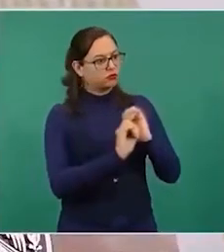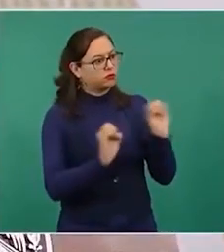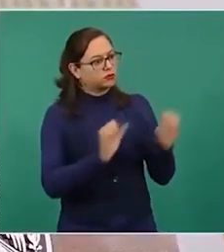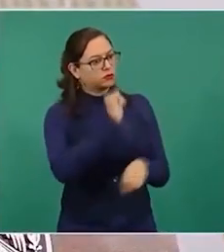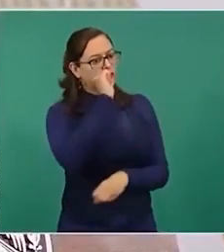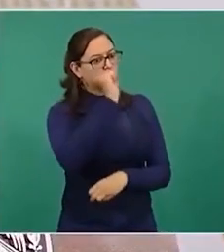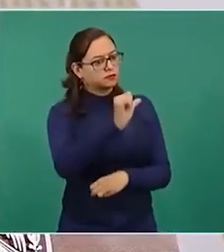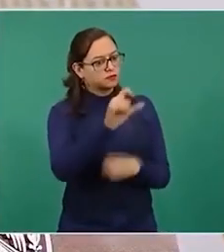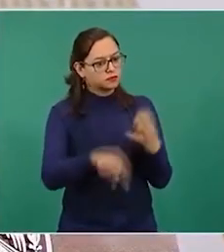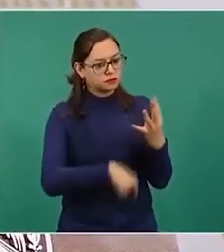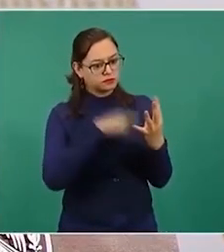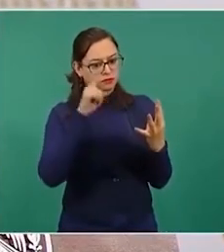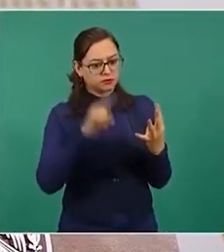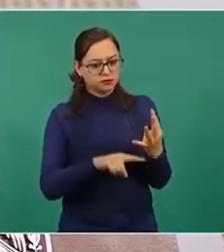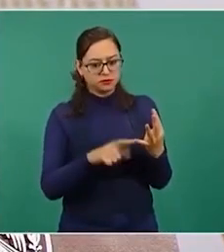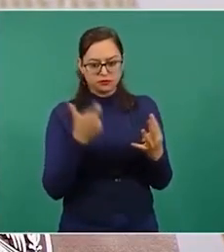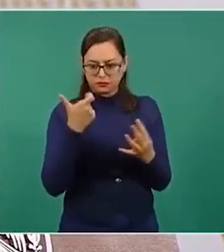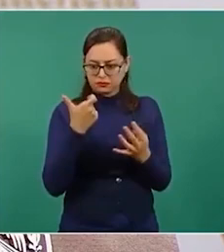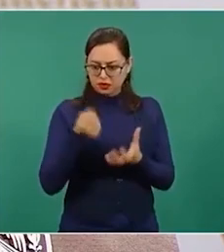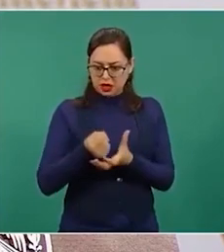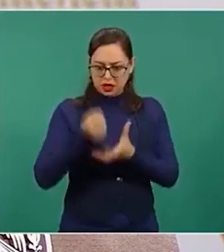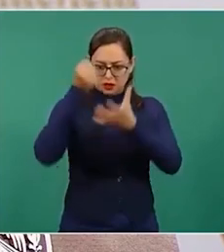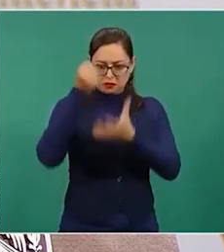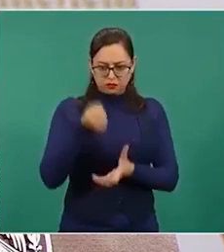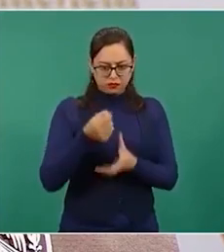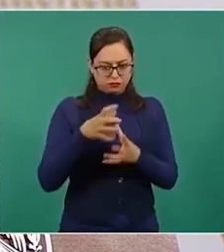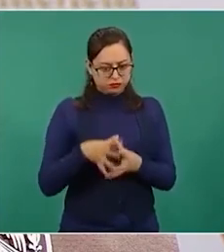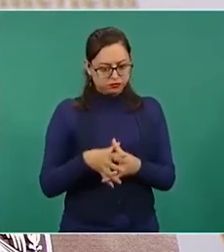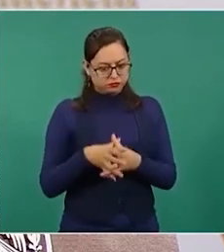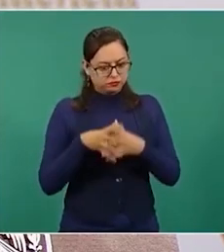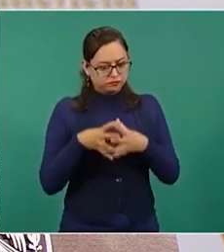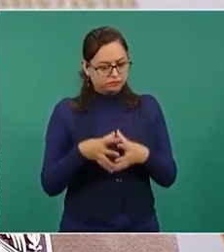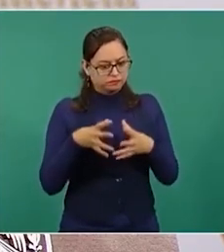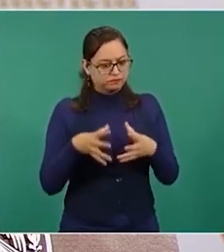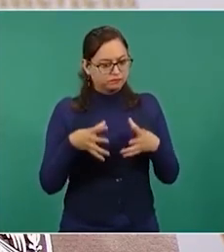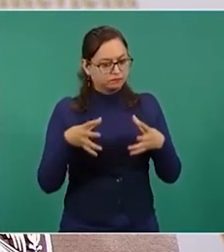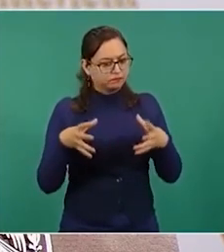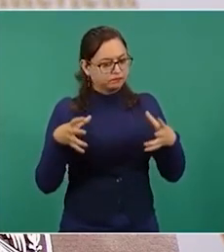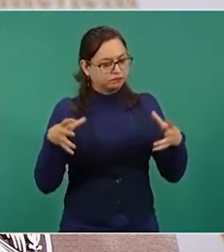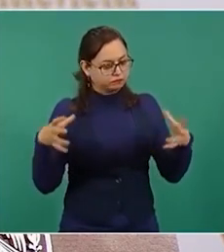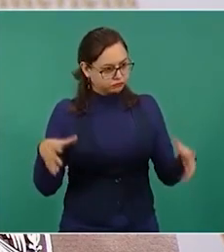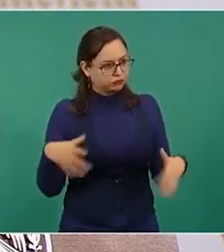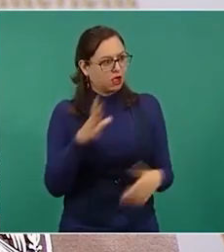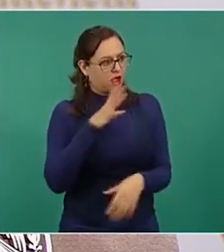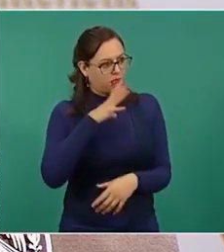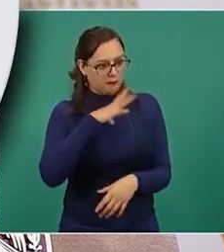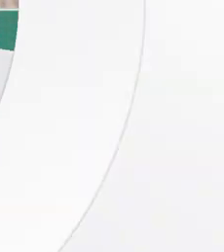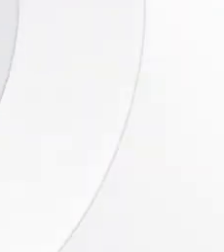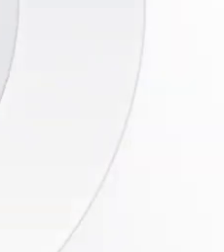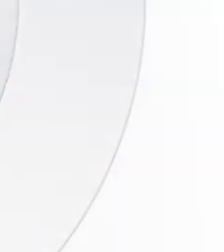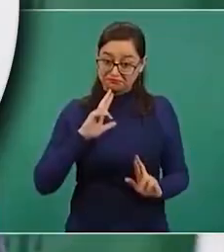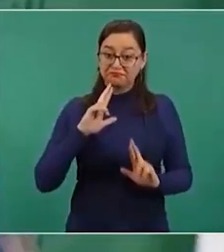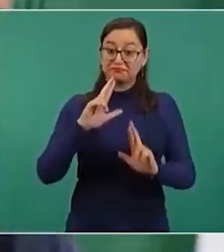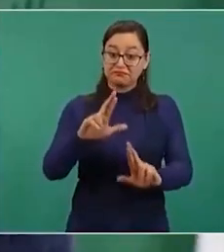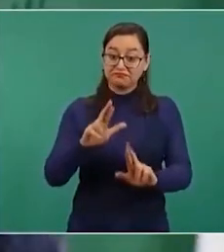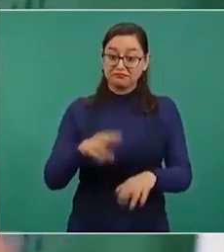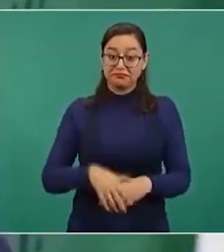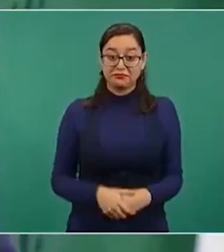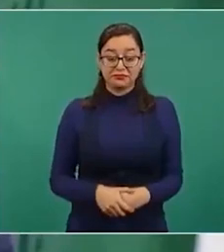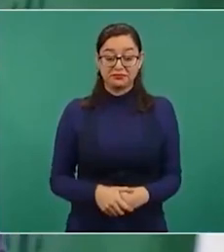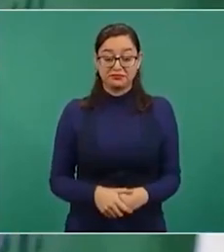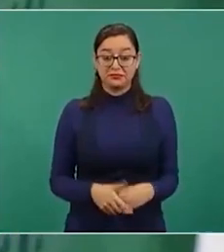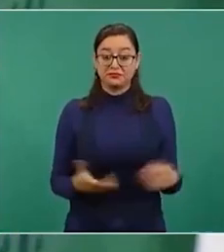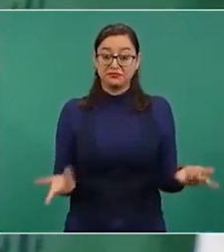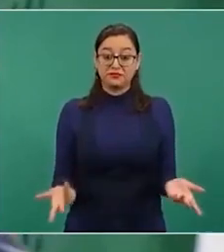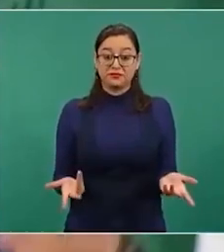que han crecido las reservas de México como nunca y si quieres es un